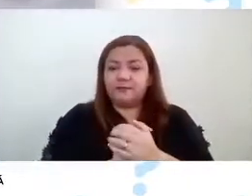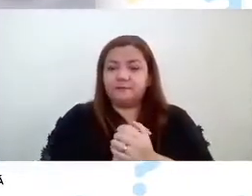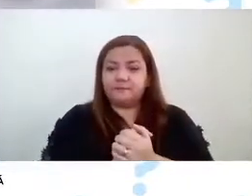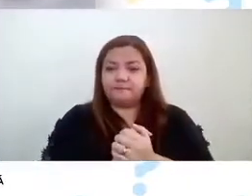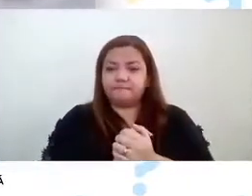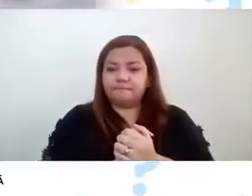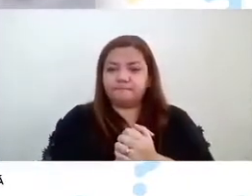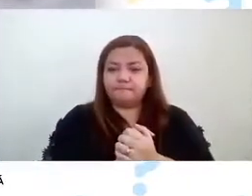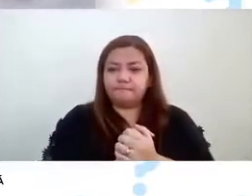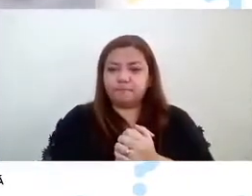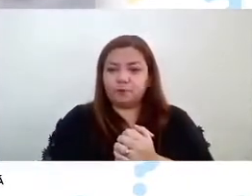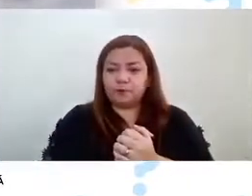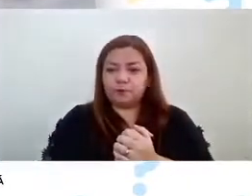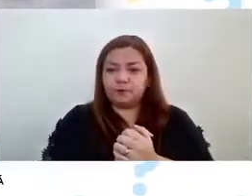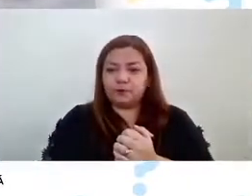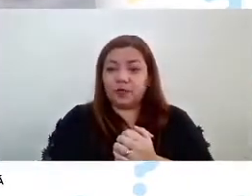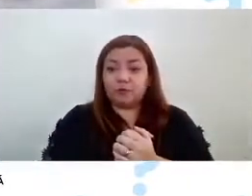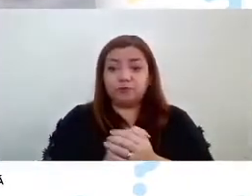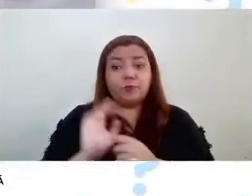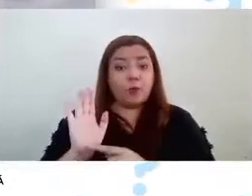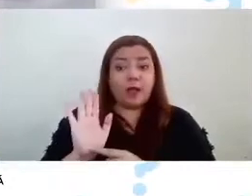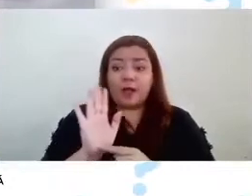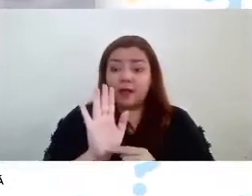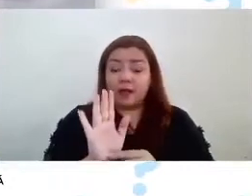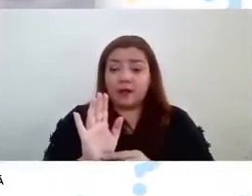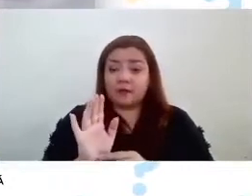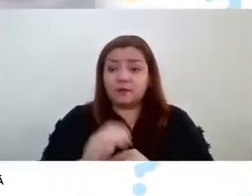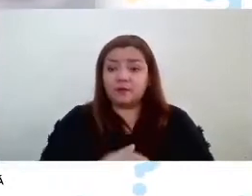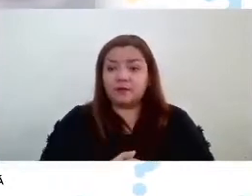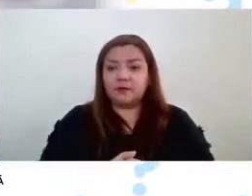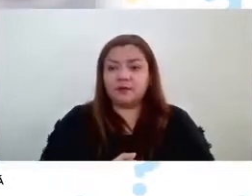¿Veis con la presentación nomás, Domingo?